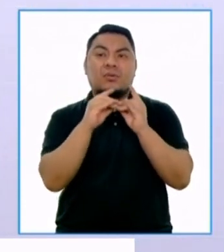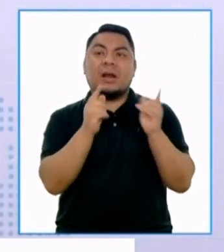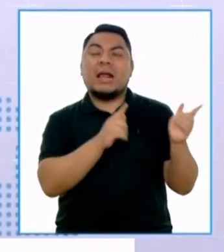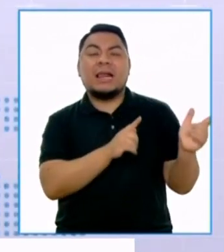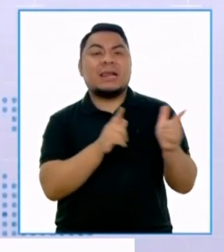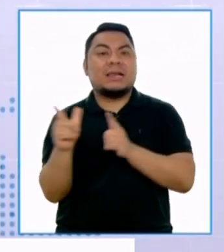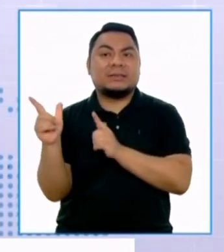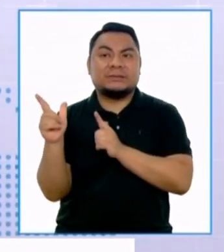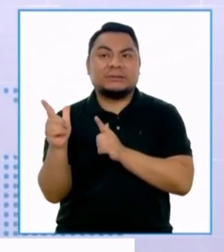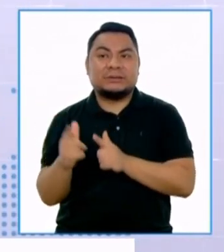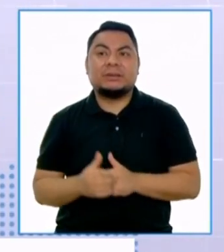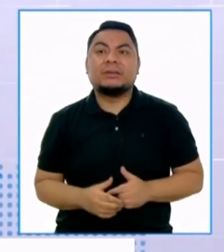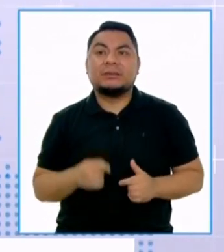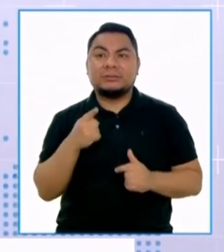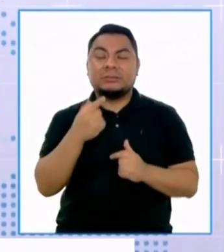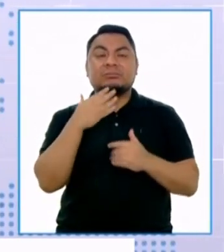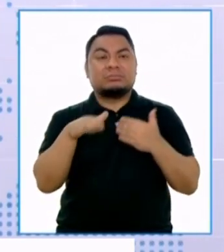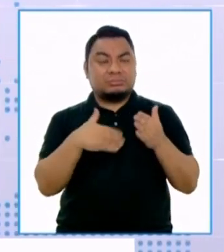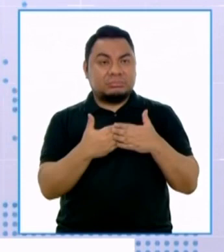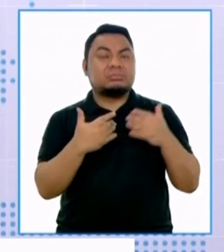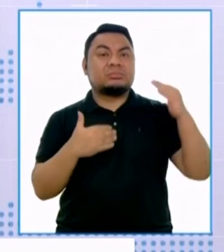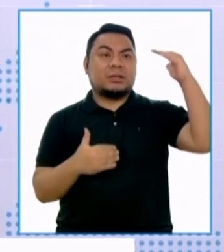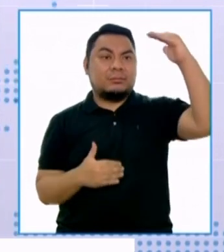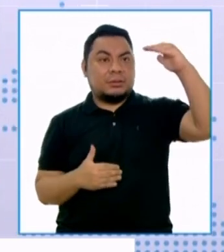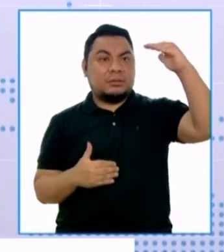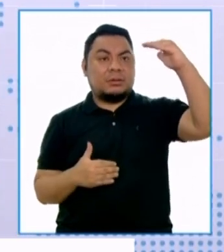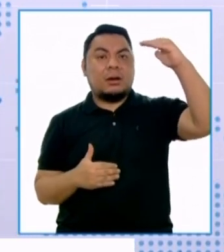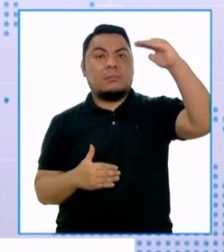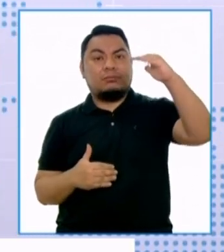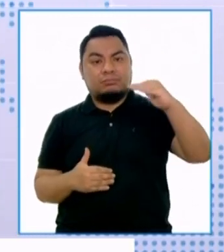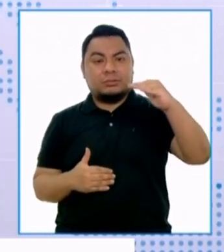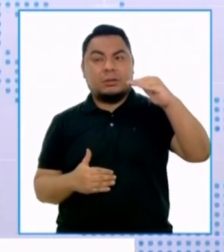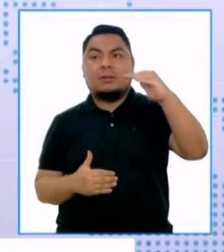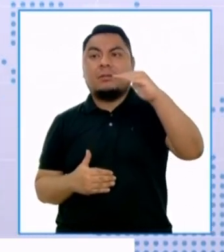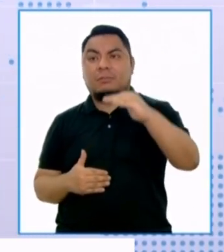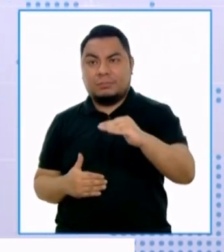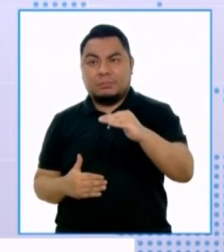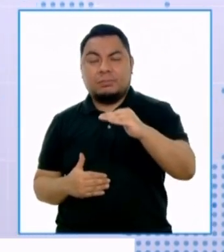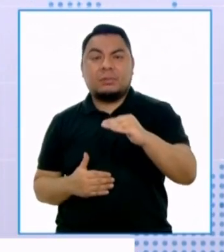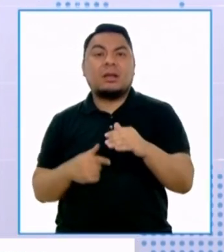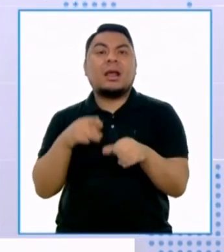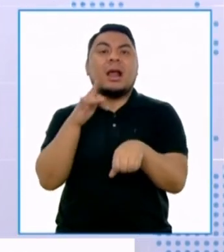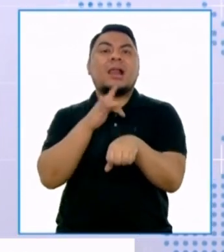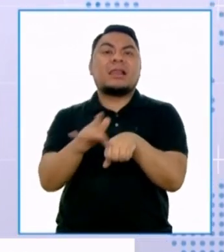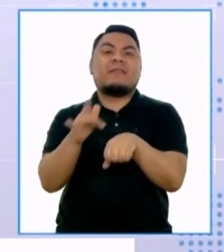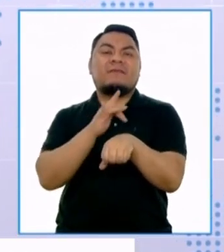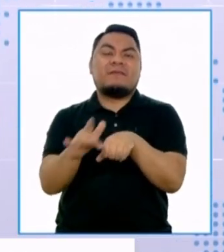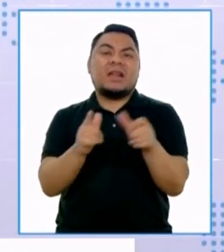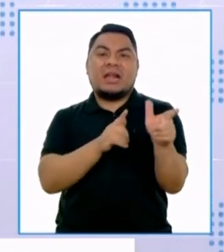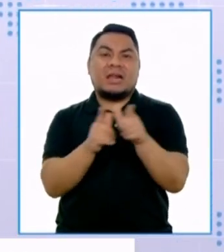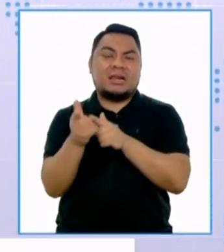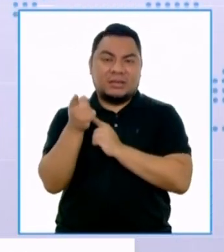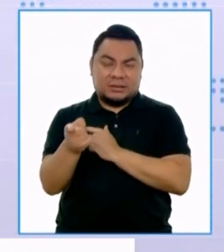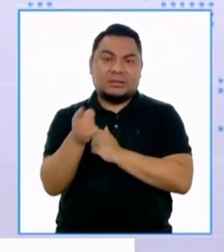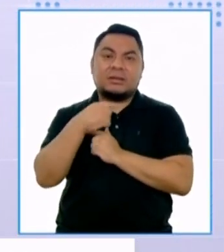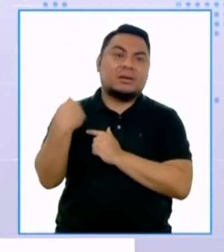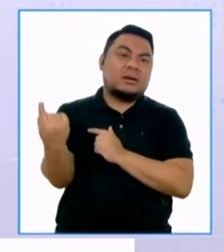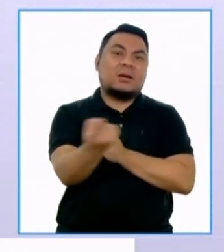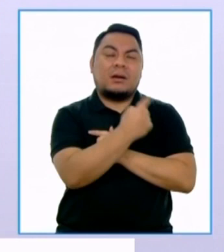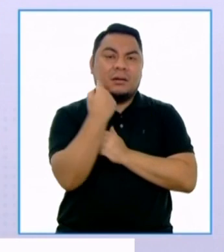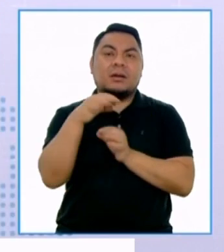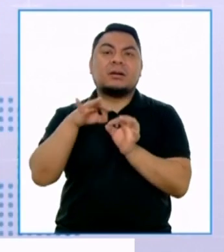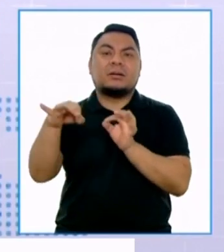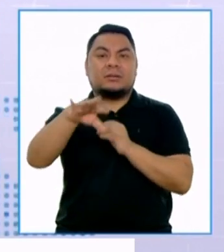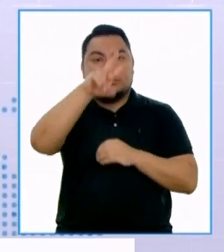disponibles, se está incrementando en forma progresiva a lo largo y ancho de nuestro país. Esto se reproduce a nivel de